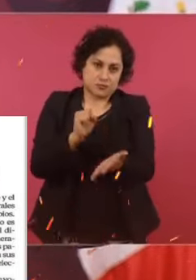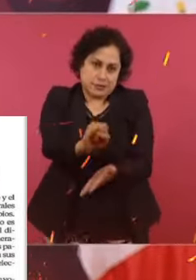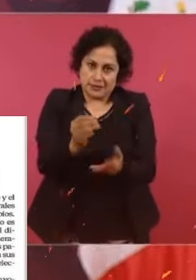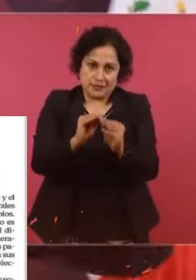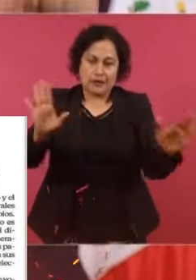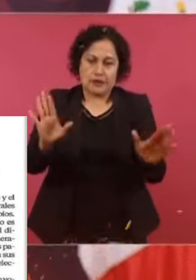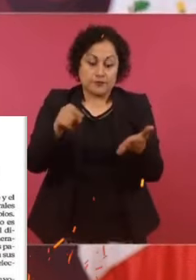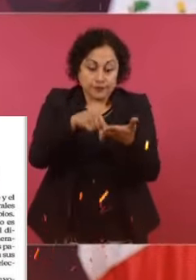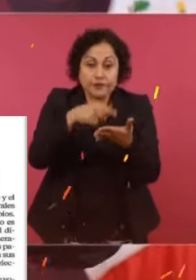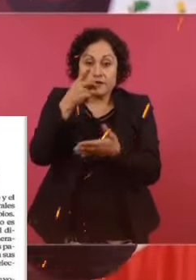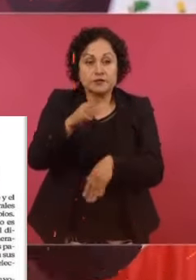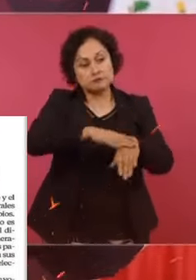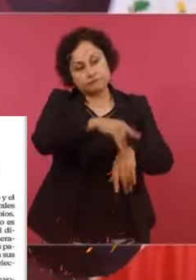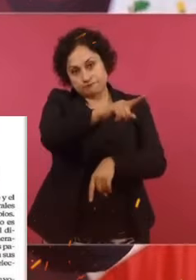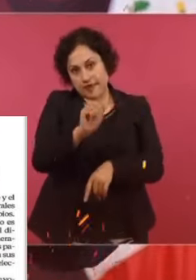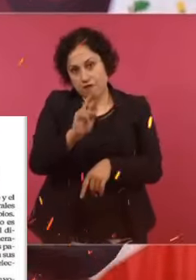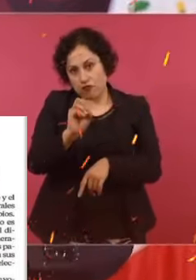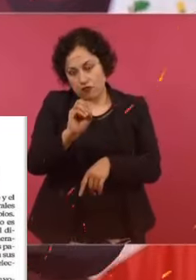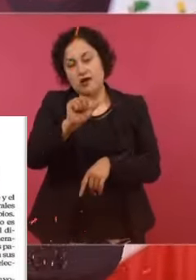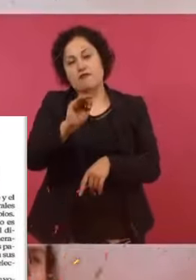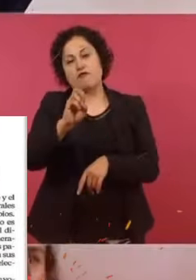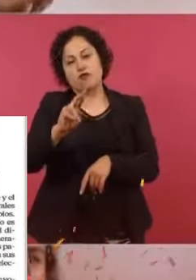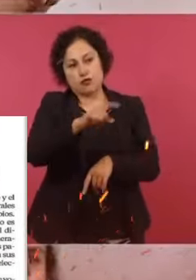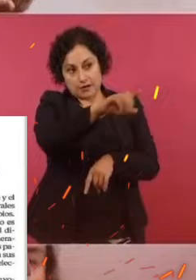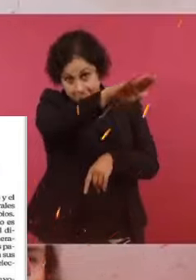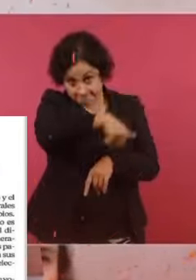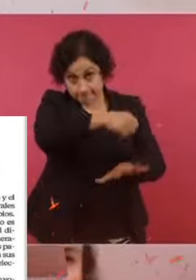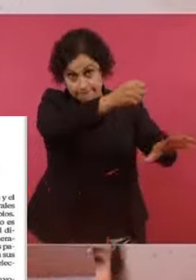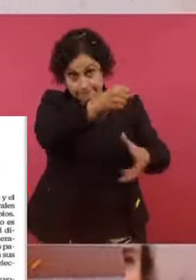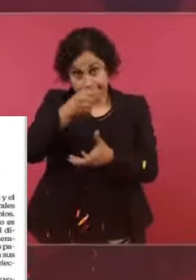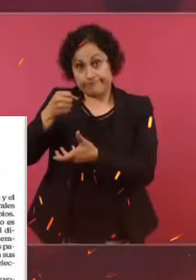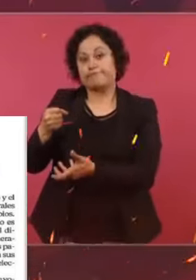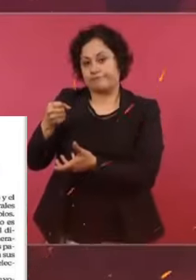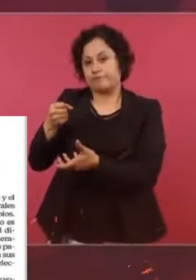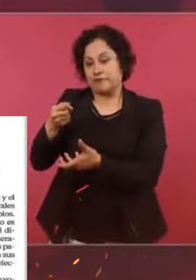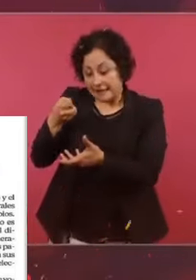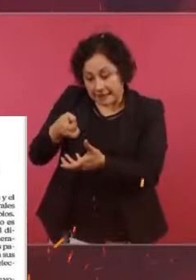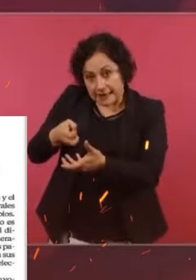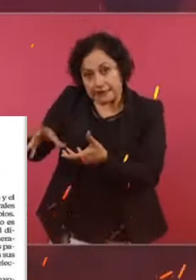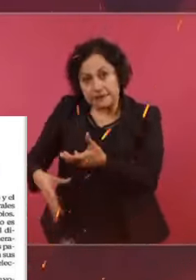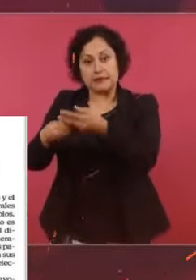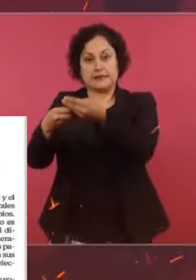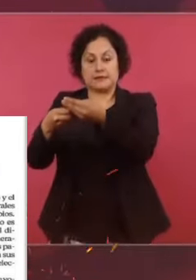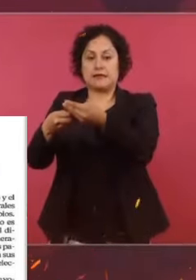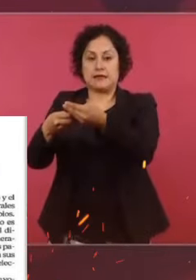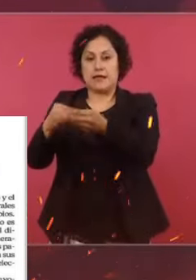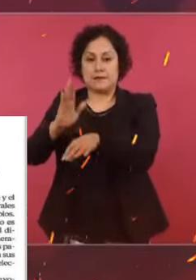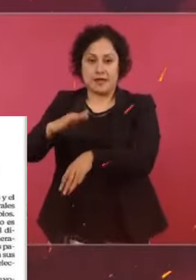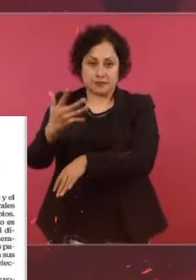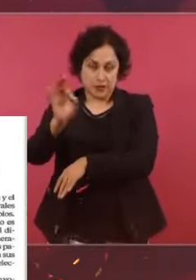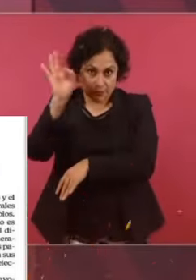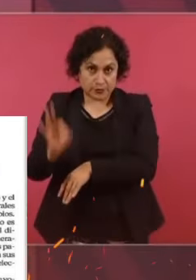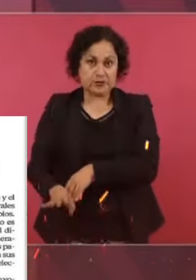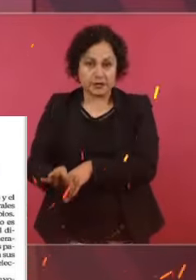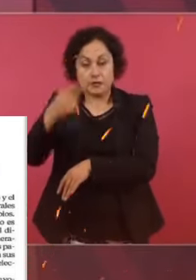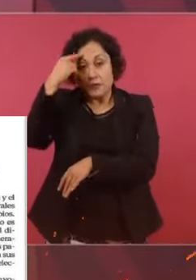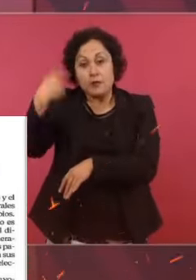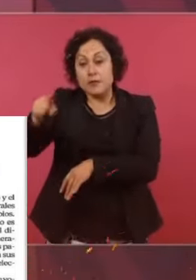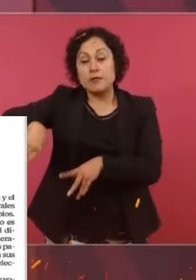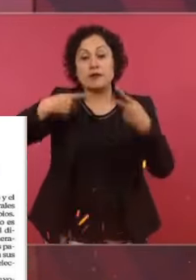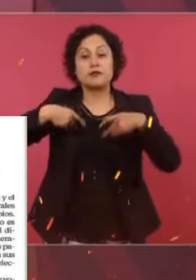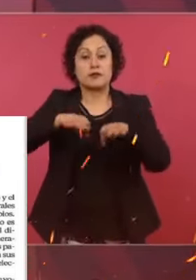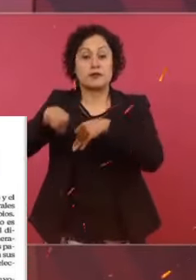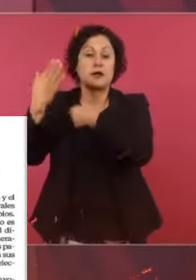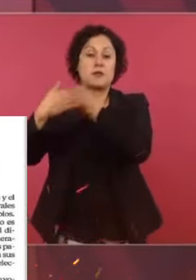que las Afores entreguen esos fondos para compensar a los trabajadores que se van a jubilar